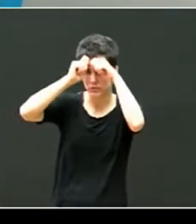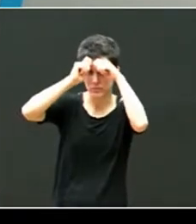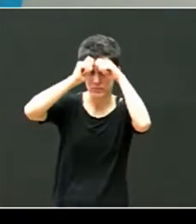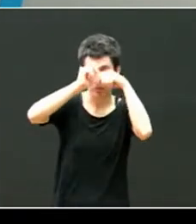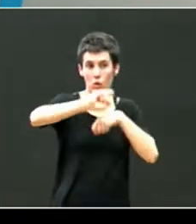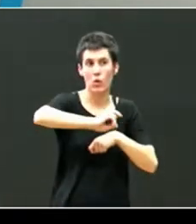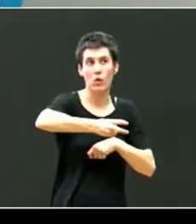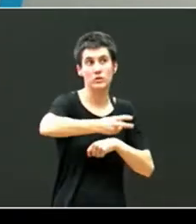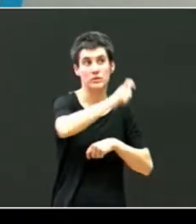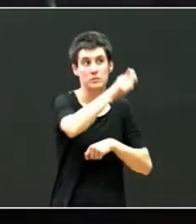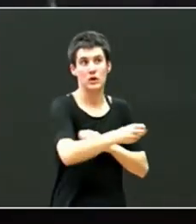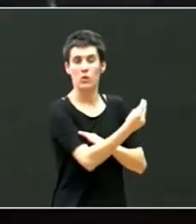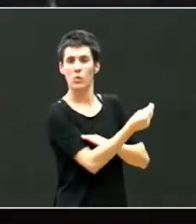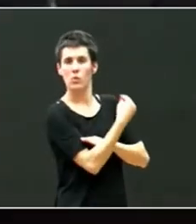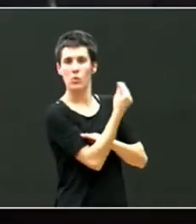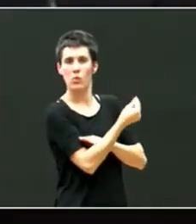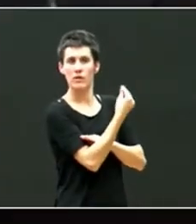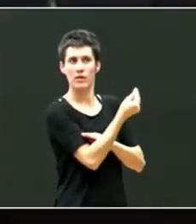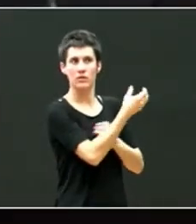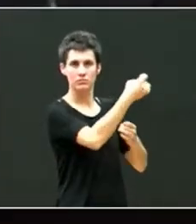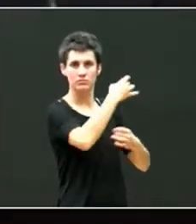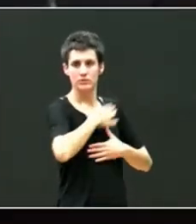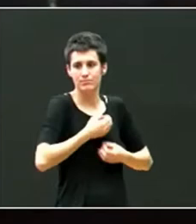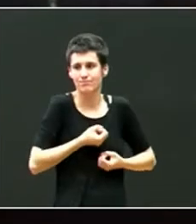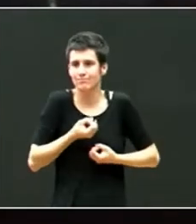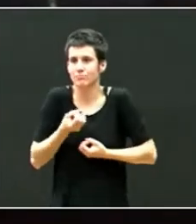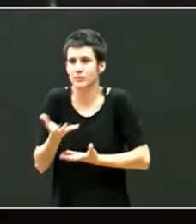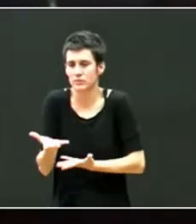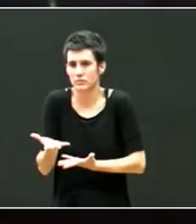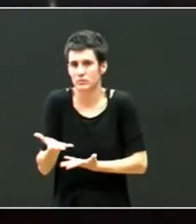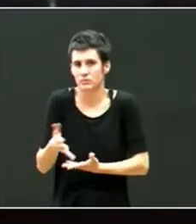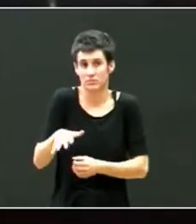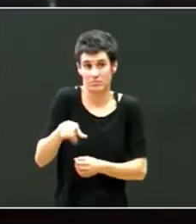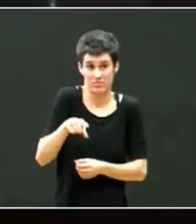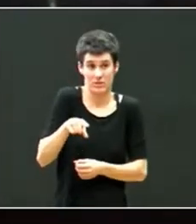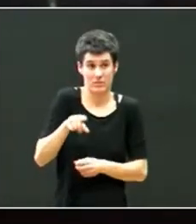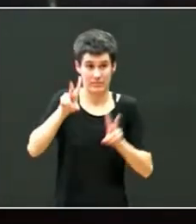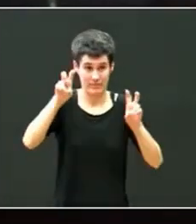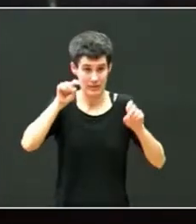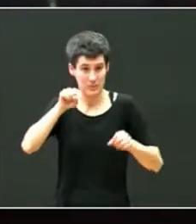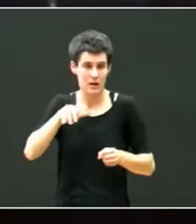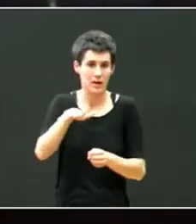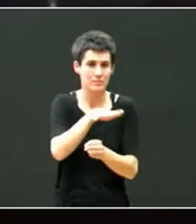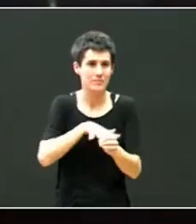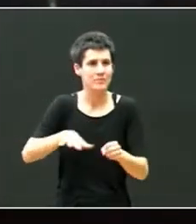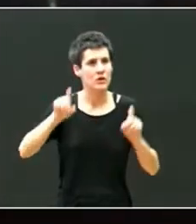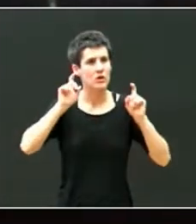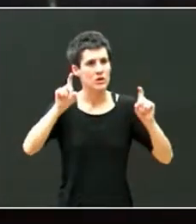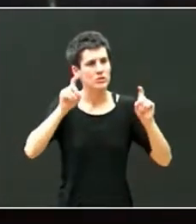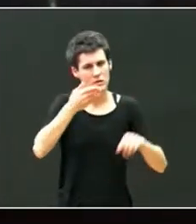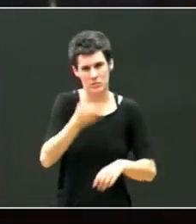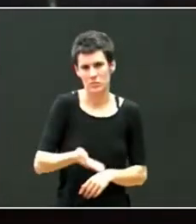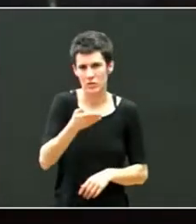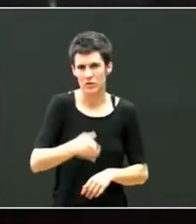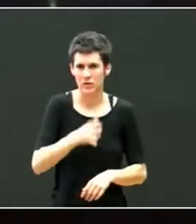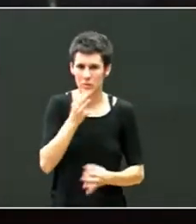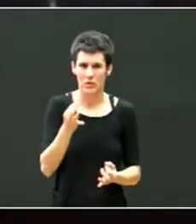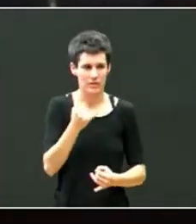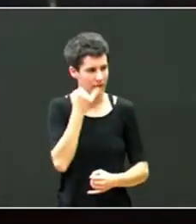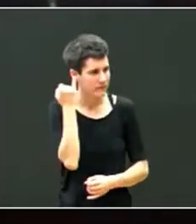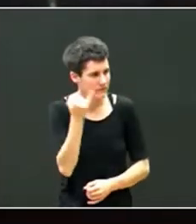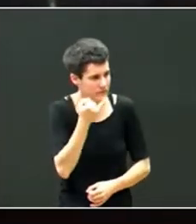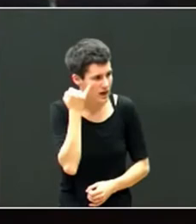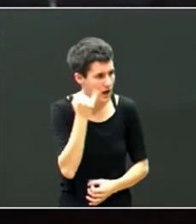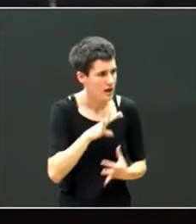es importante para vosotros y vosotras en el ámbito educativo porque tenéis que intentar ver muchas de las manifestaciones en la